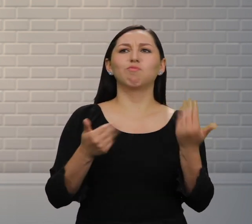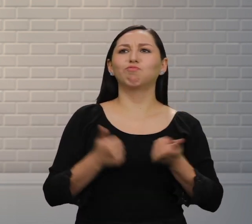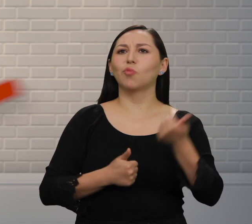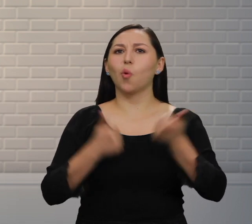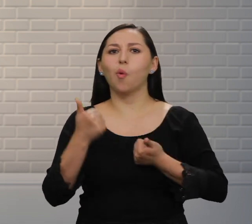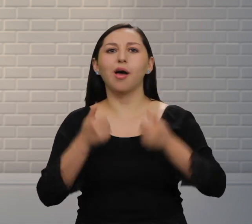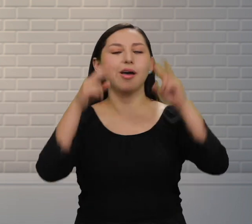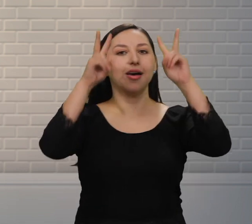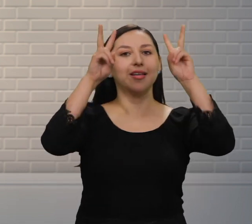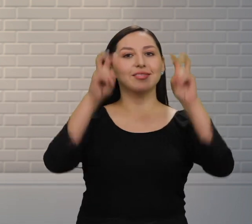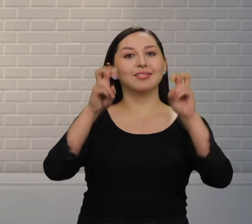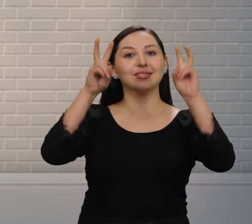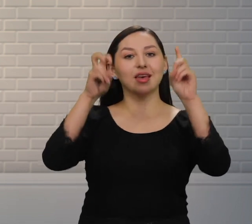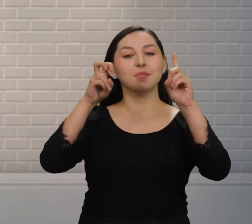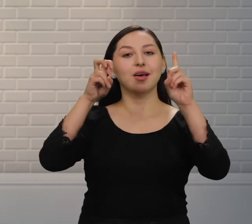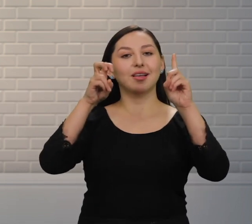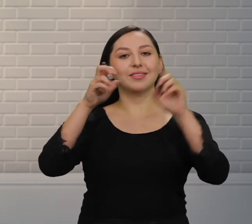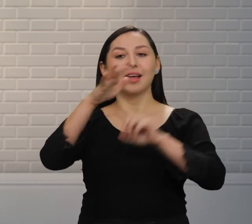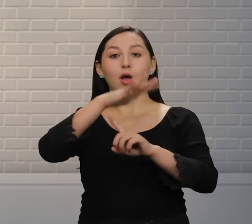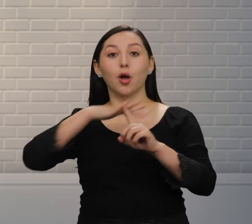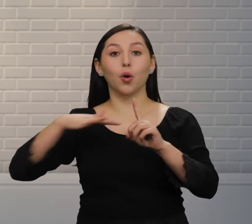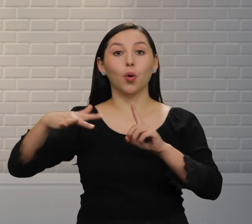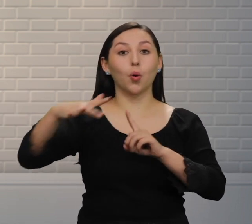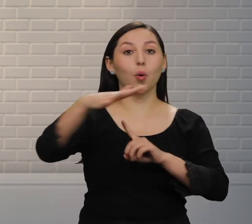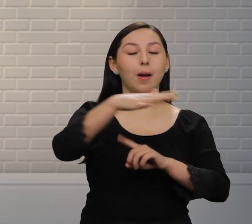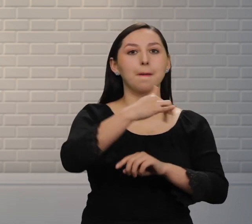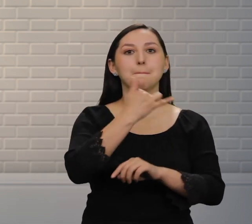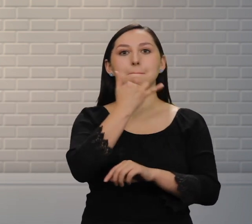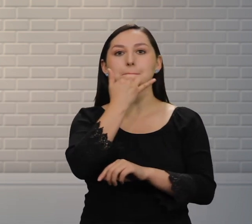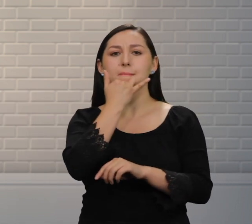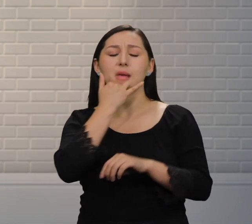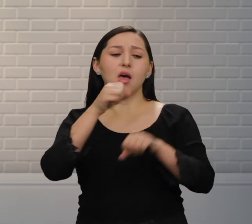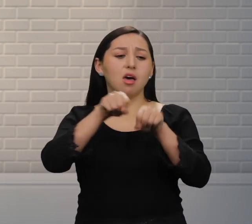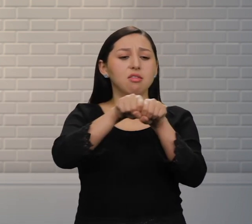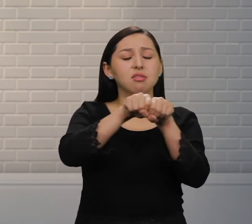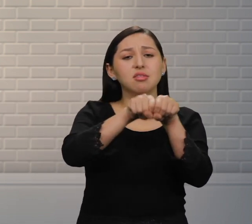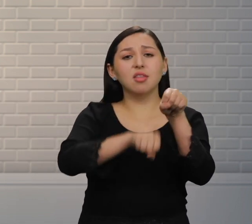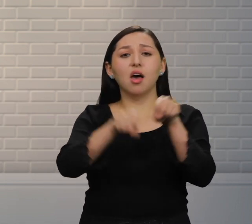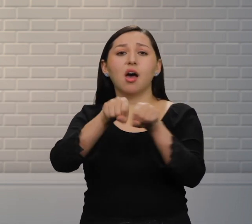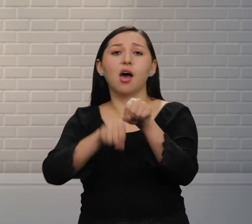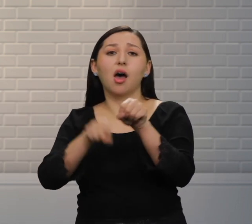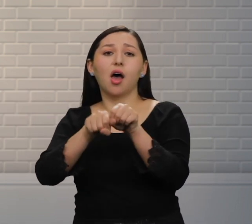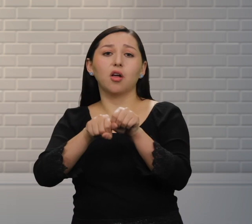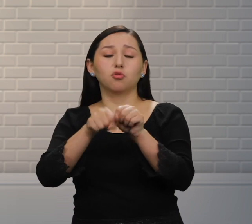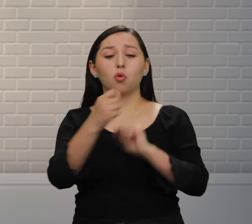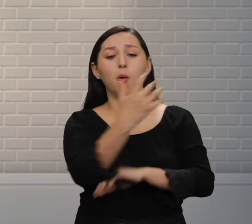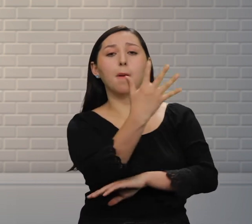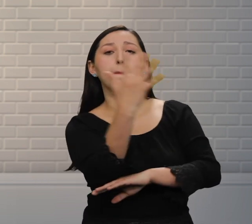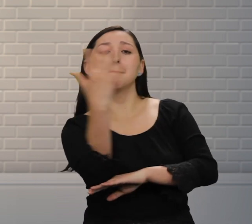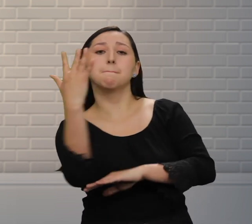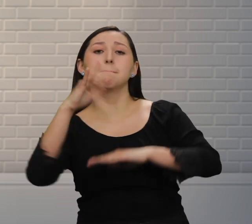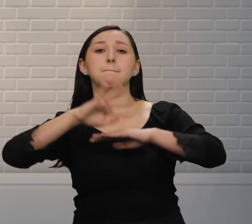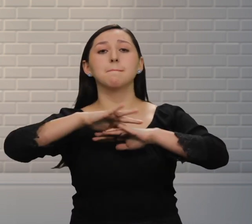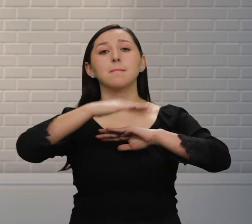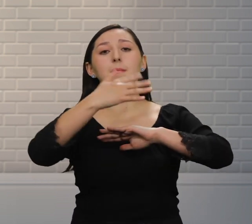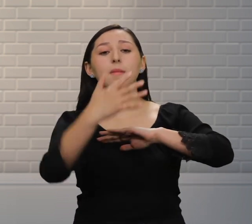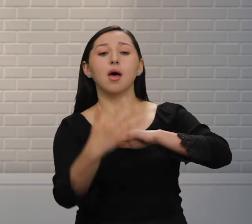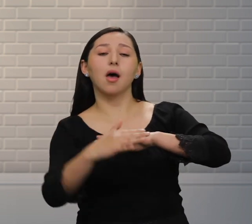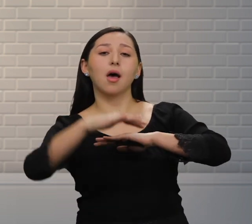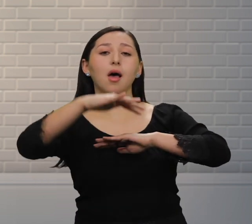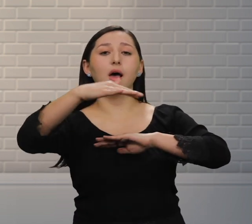los ecosistemas frágiles que tenemos en nuestro país Los manglares ¿Y por qué digo frágiles?